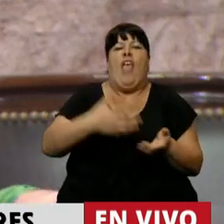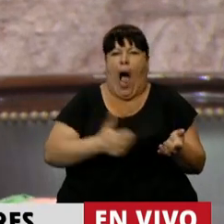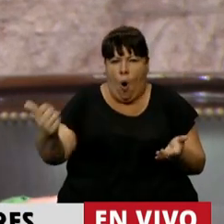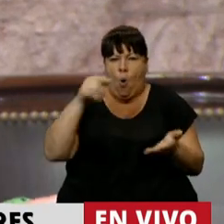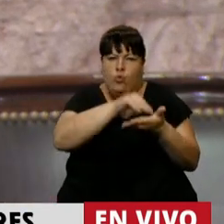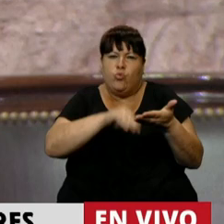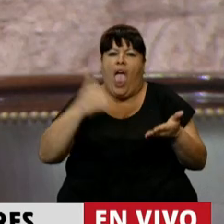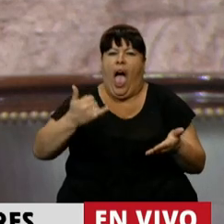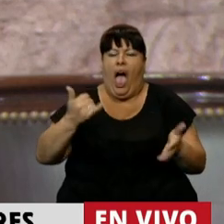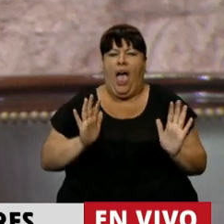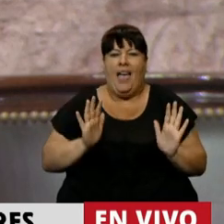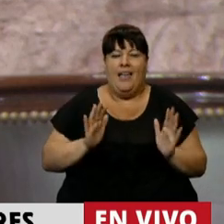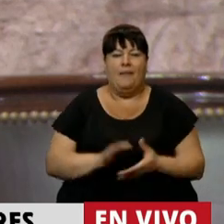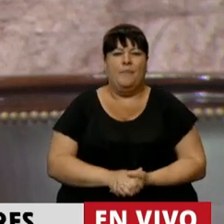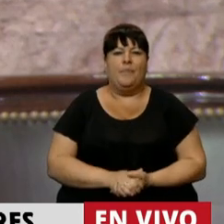incorporado.